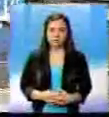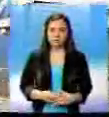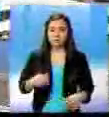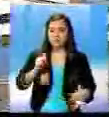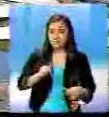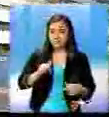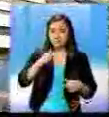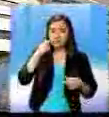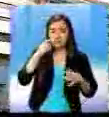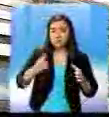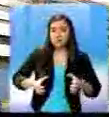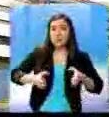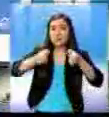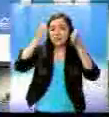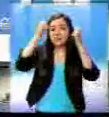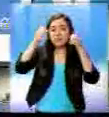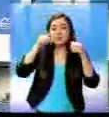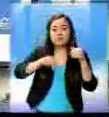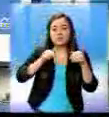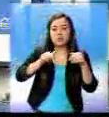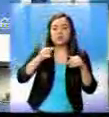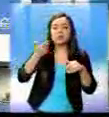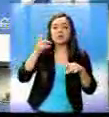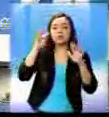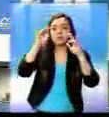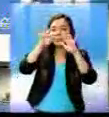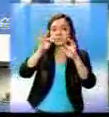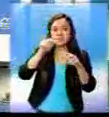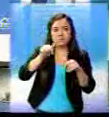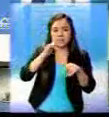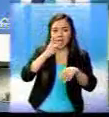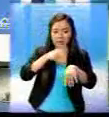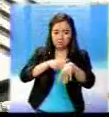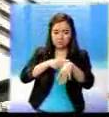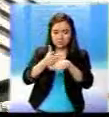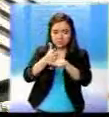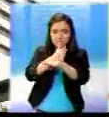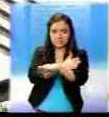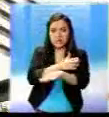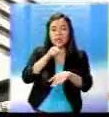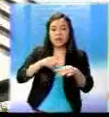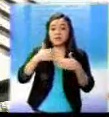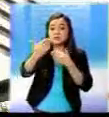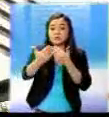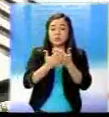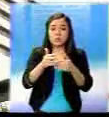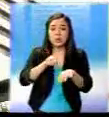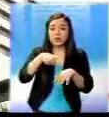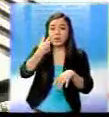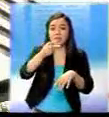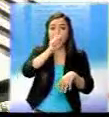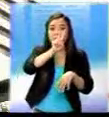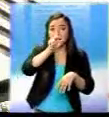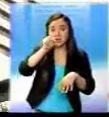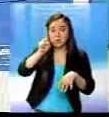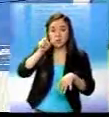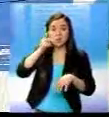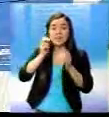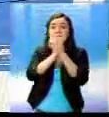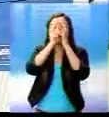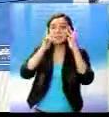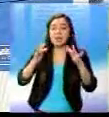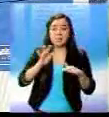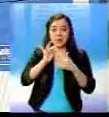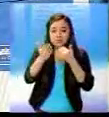El edificio del Instituto Guatemalteco de Turismo en la zona 4 marca la cuenta regresiva para el 13 Bactún con una pantalla que muestra el tiempo exacto que